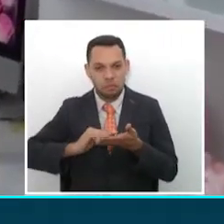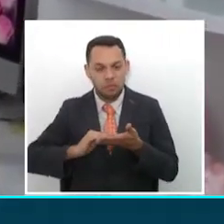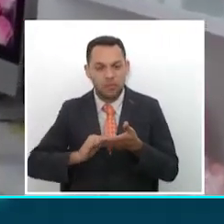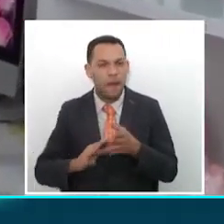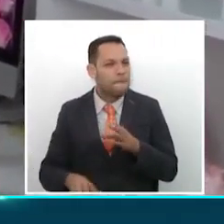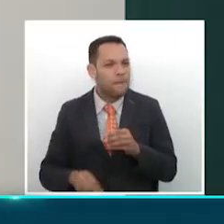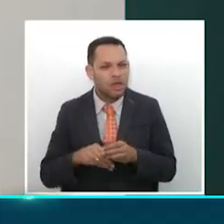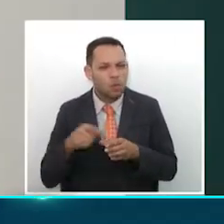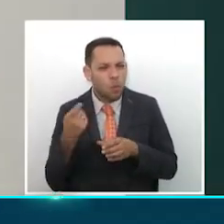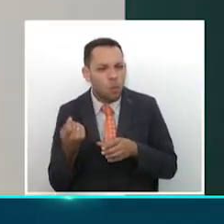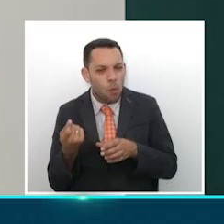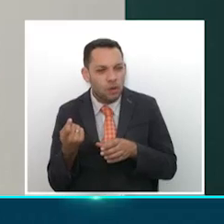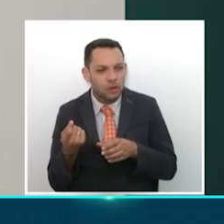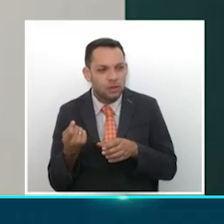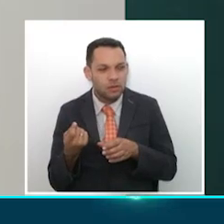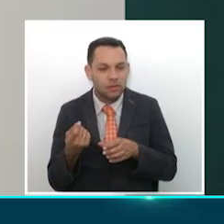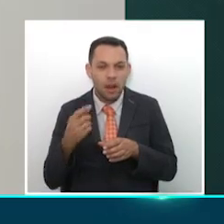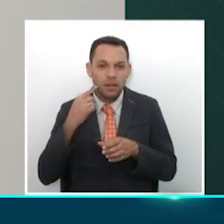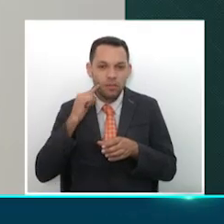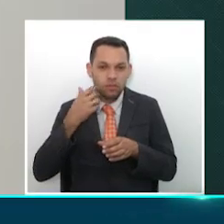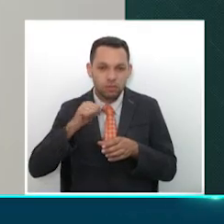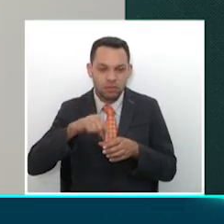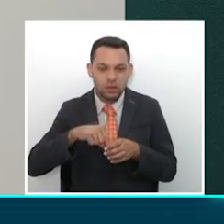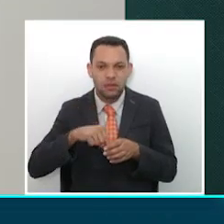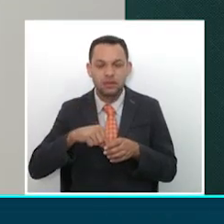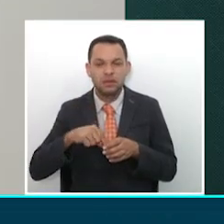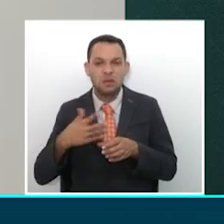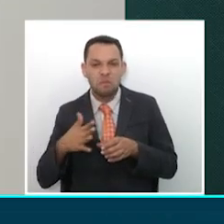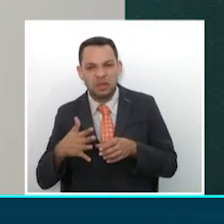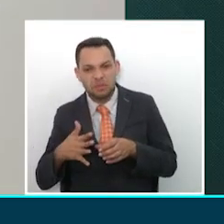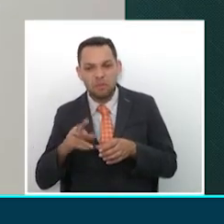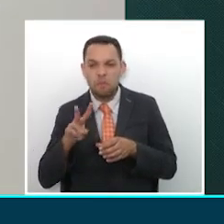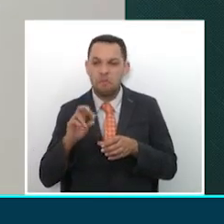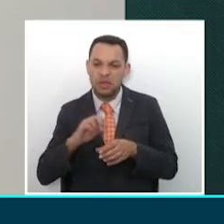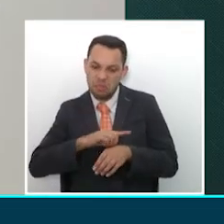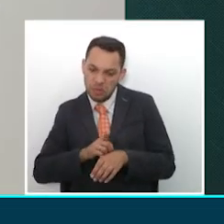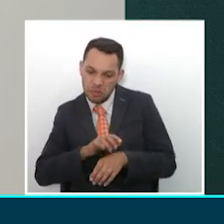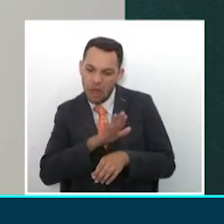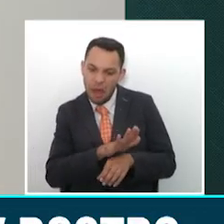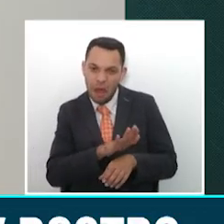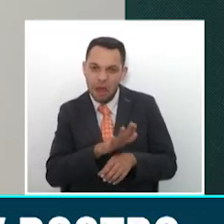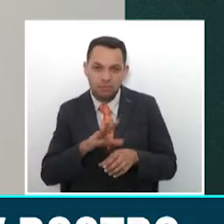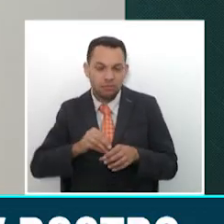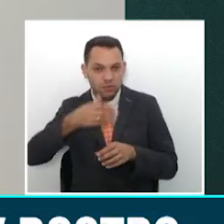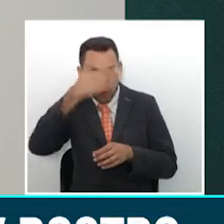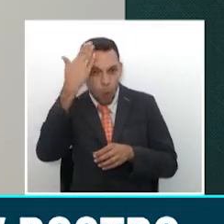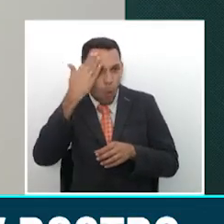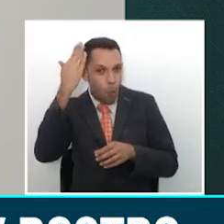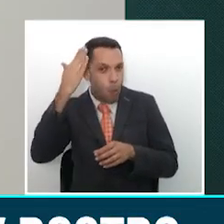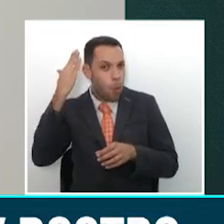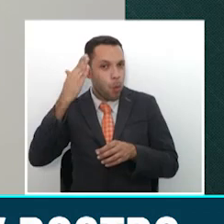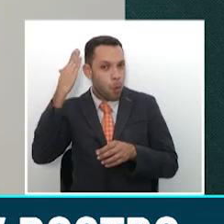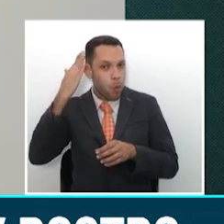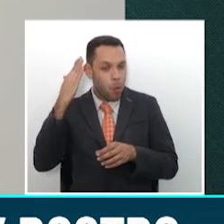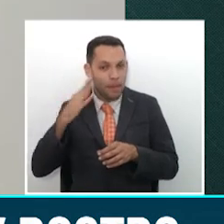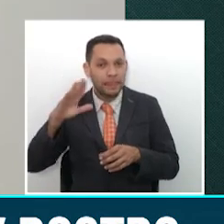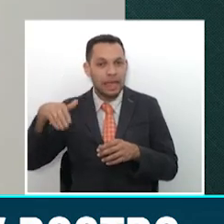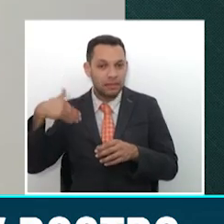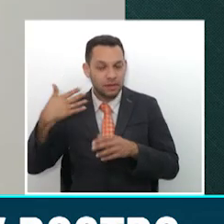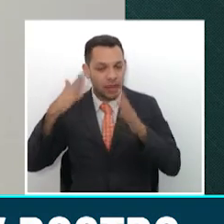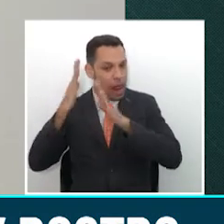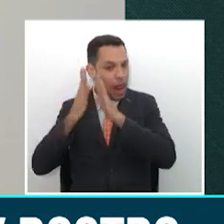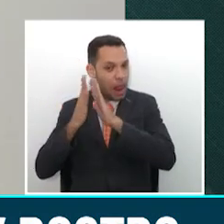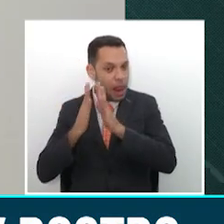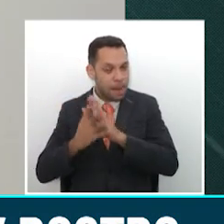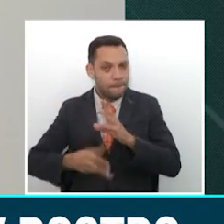poquito de yogur. Y la dejamos aproximadamente 20 minutos y de ahí ya procedemos a pasar la plancha, pero la pasamos